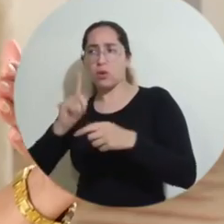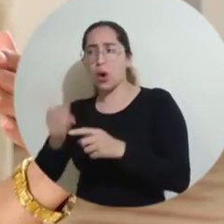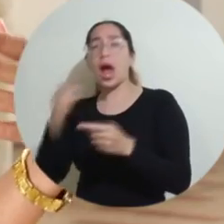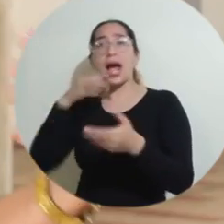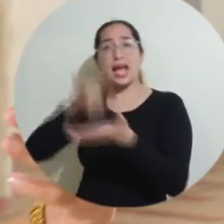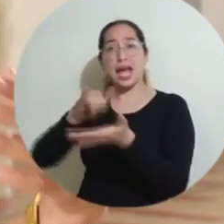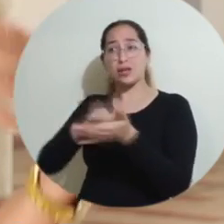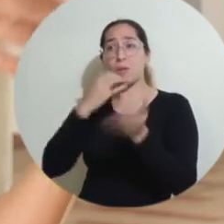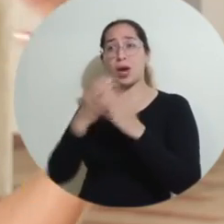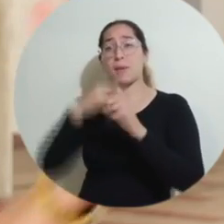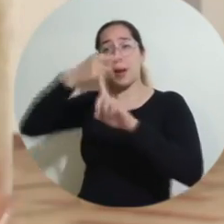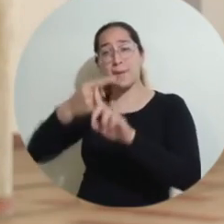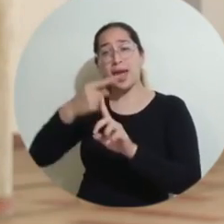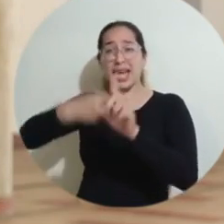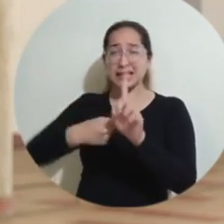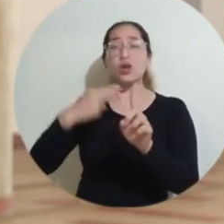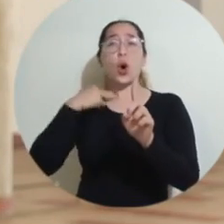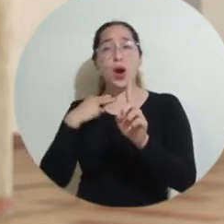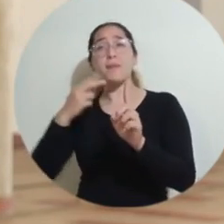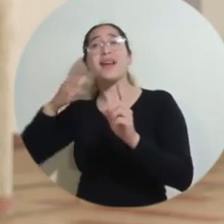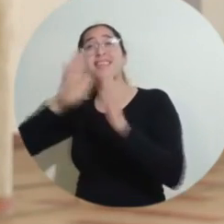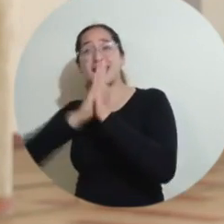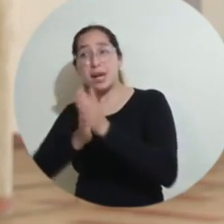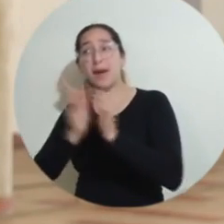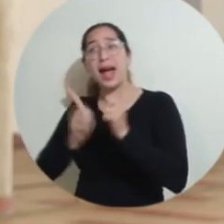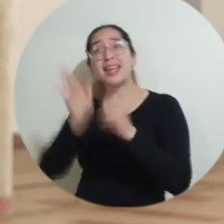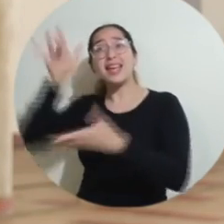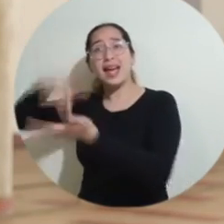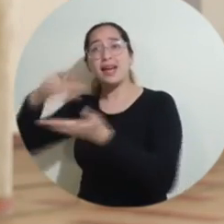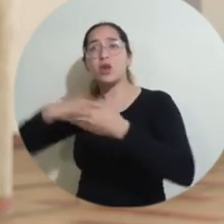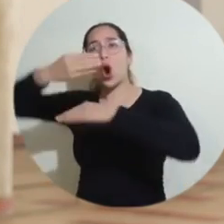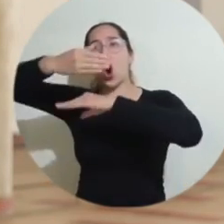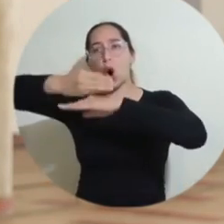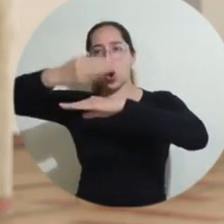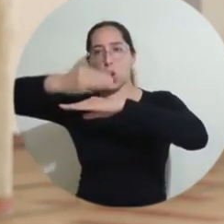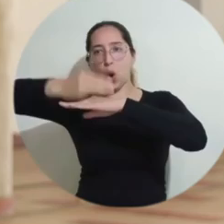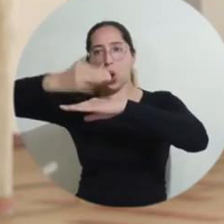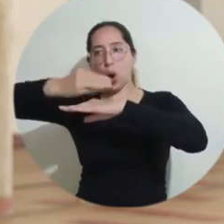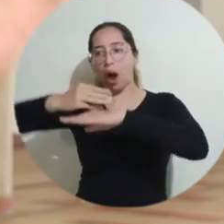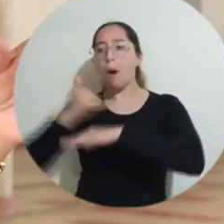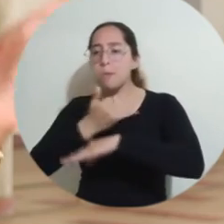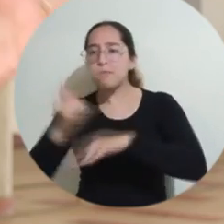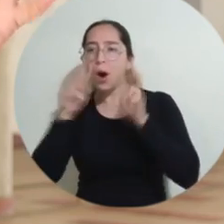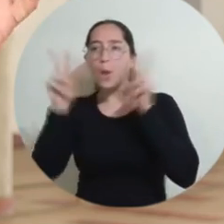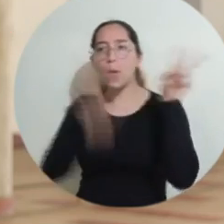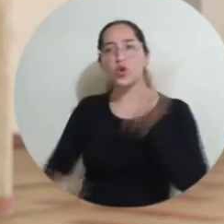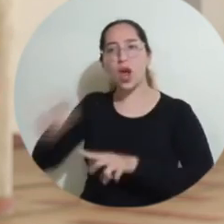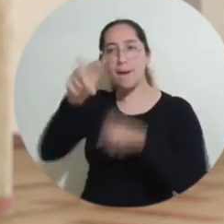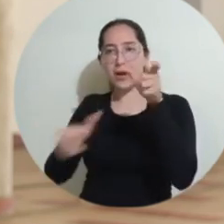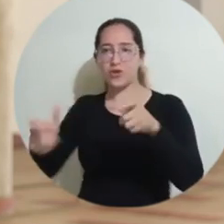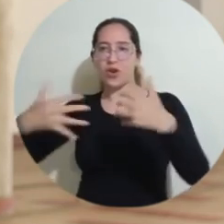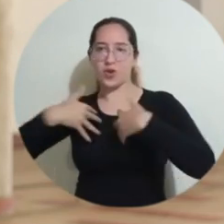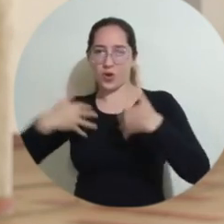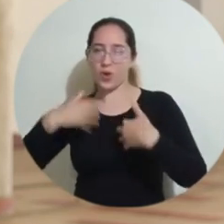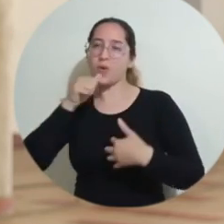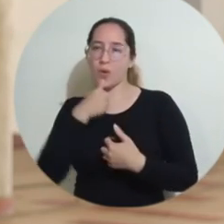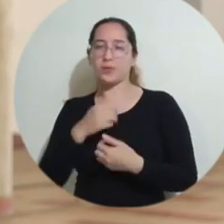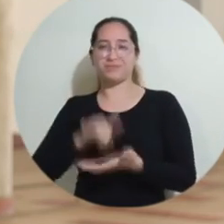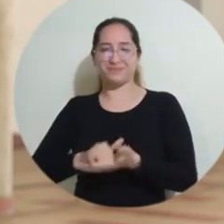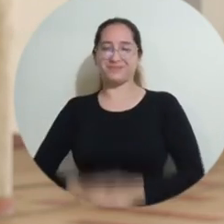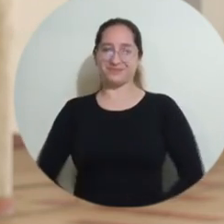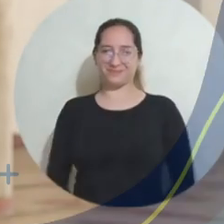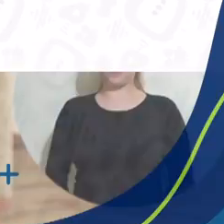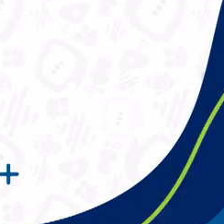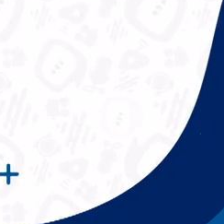mes de noviembre y diciembre se podrá visitar el Centro Nacional de Memoria Histórica donde estará el Museo de las